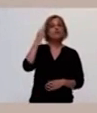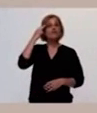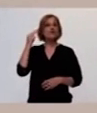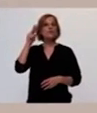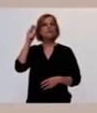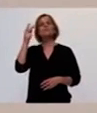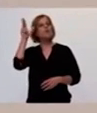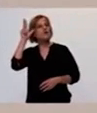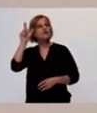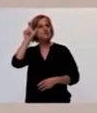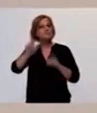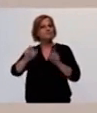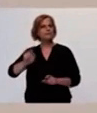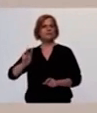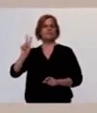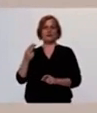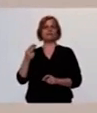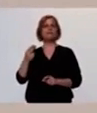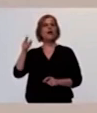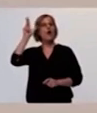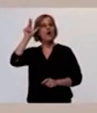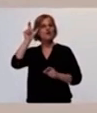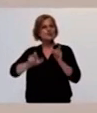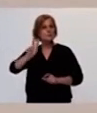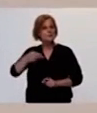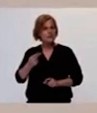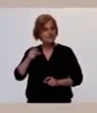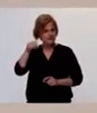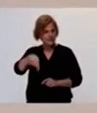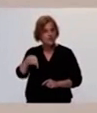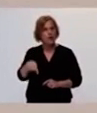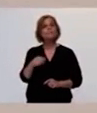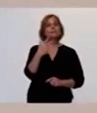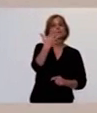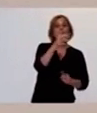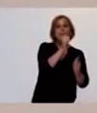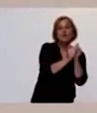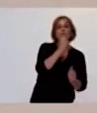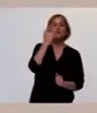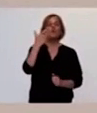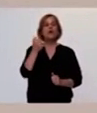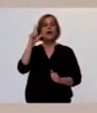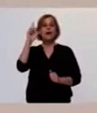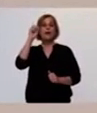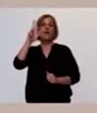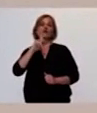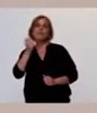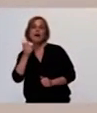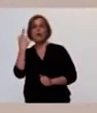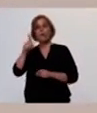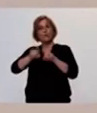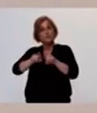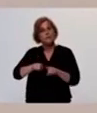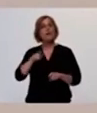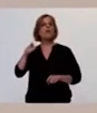fallecidos, 8 en el día de la fecha, de los cuales 5 son de Rosario, 1 de Alcorta, 1 de Rafaela y